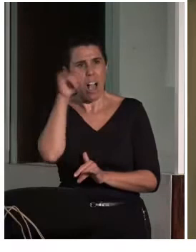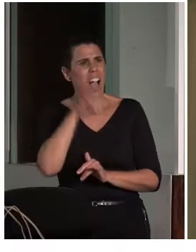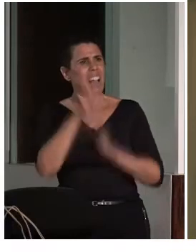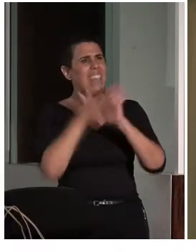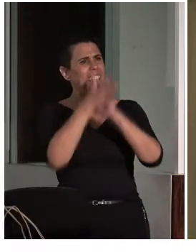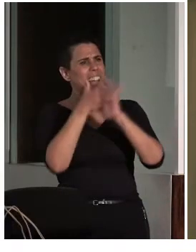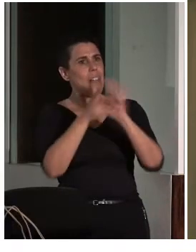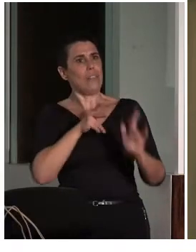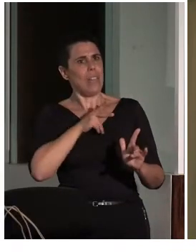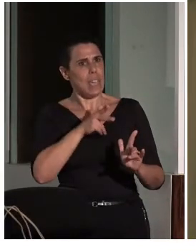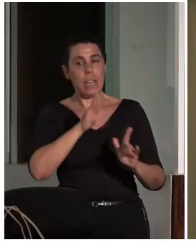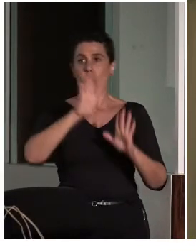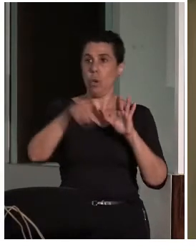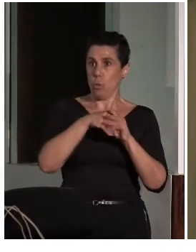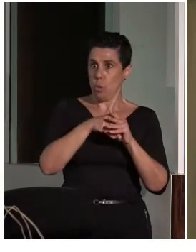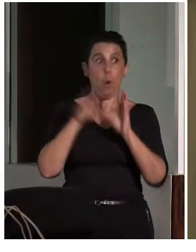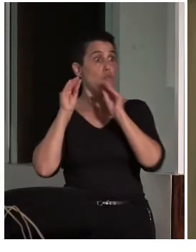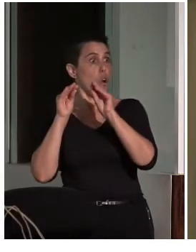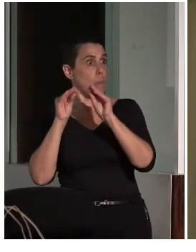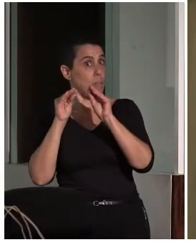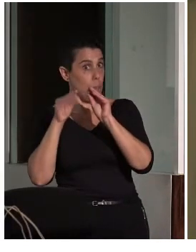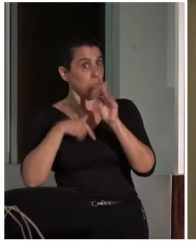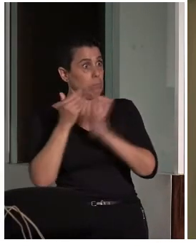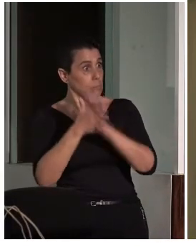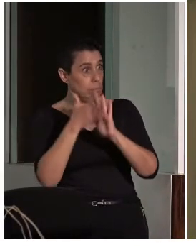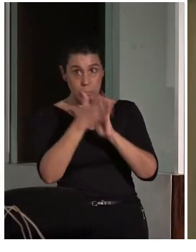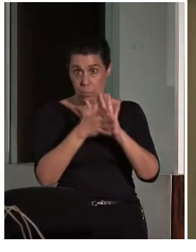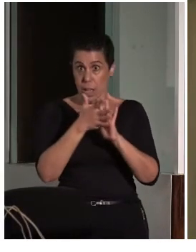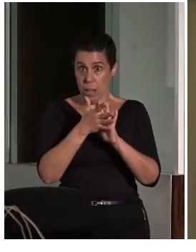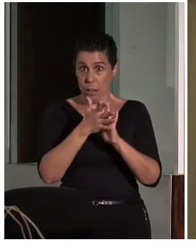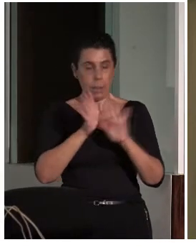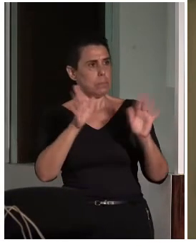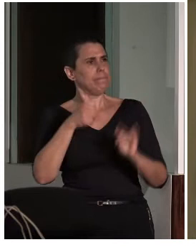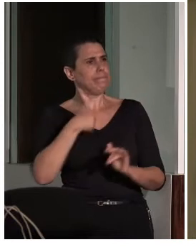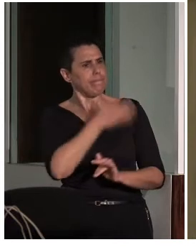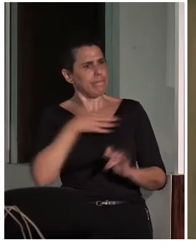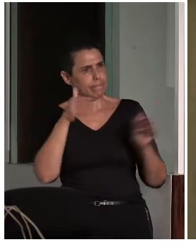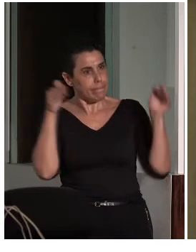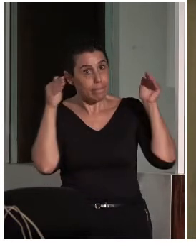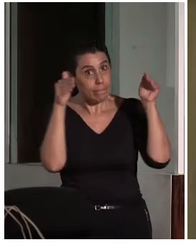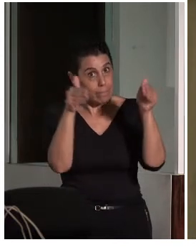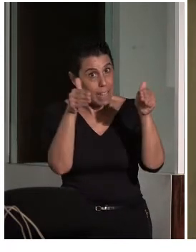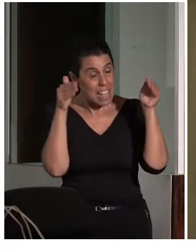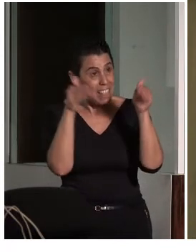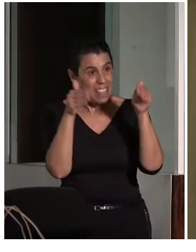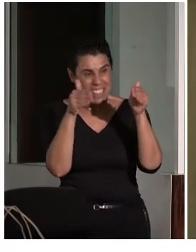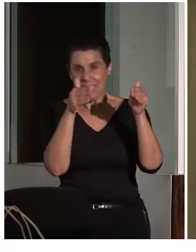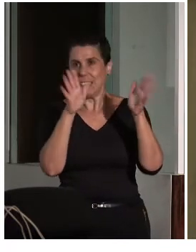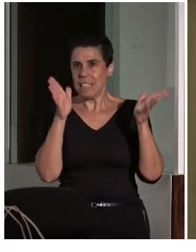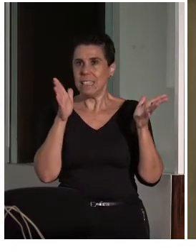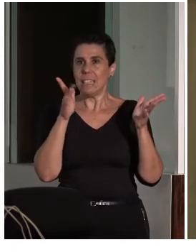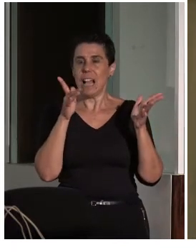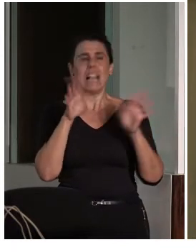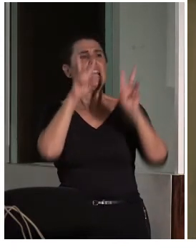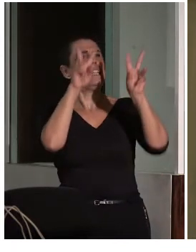formación, pero yo quiero centrar un poquito en el disfrute